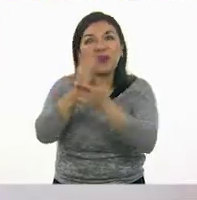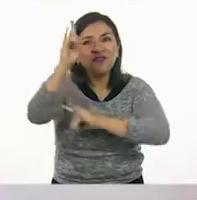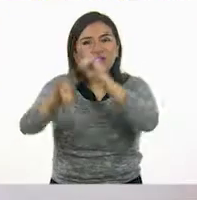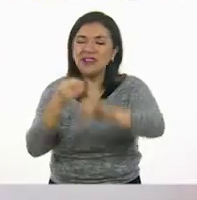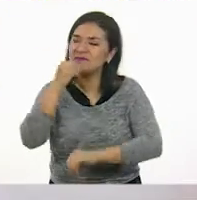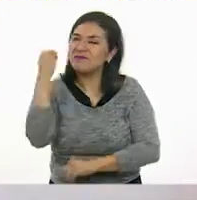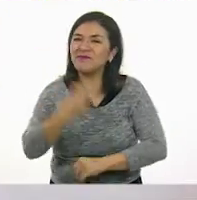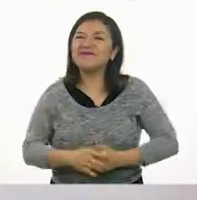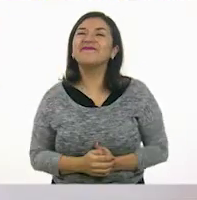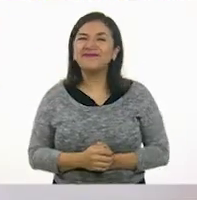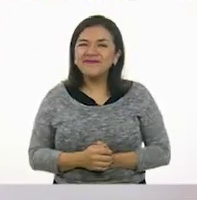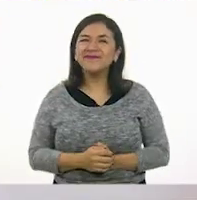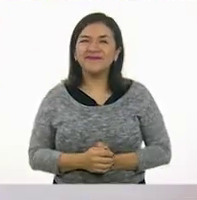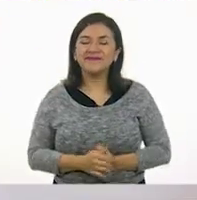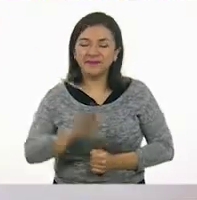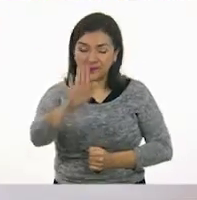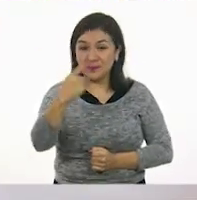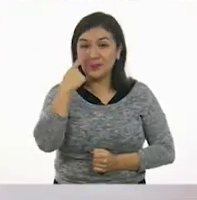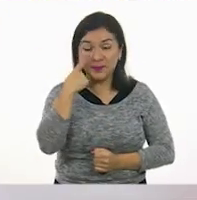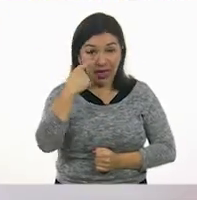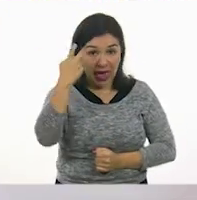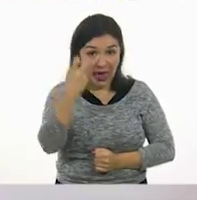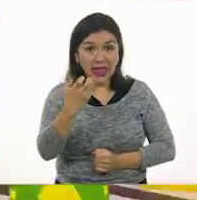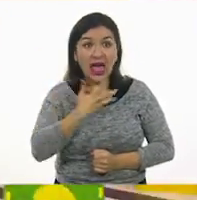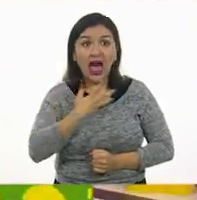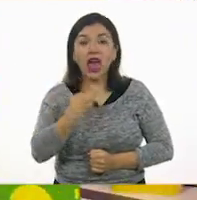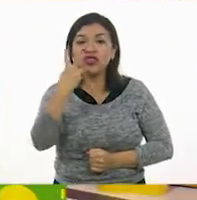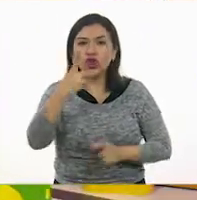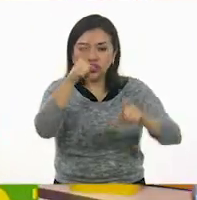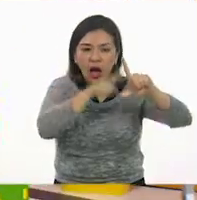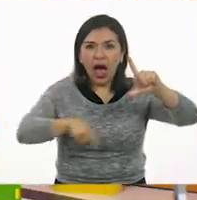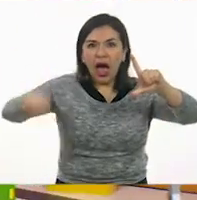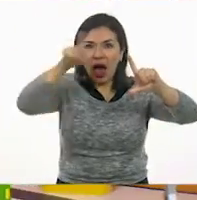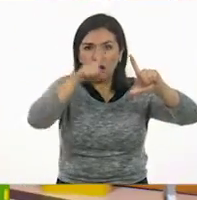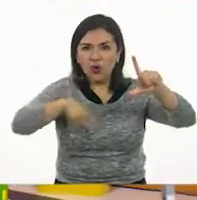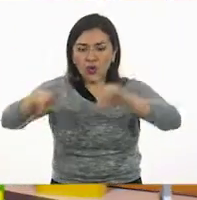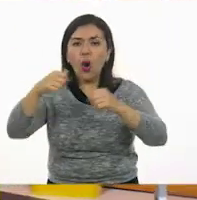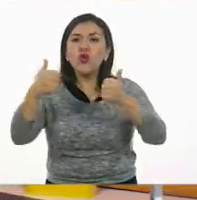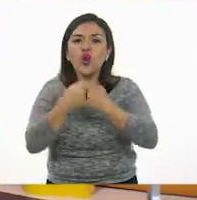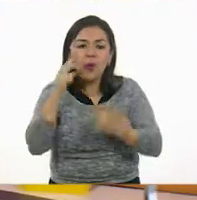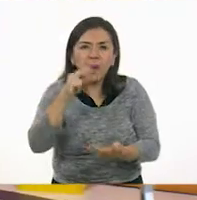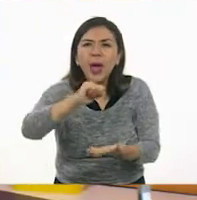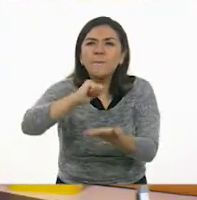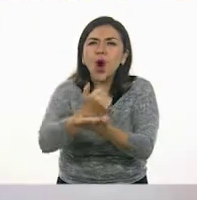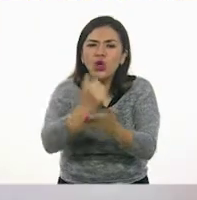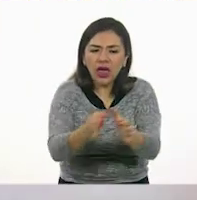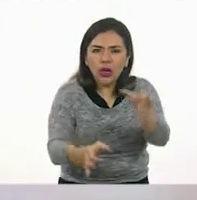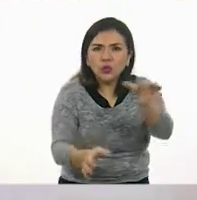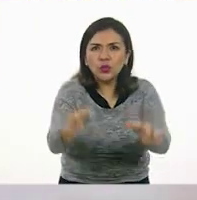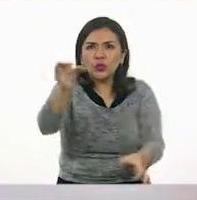gusta mucho ir a la feria. ¿Sí? Sí. Bueno, mira, aquí tenemos dos aros y tenemos algunas botellas con